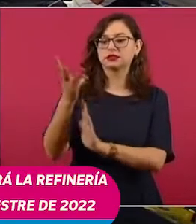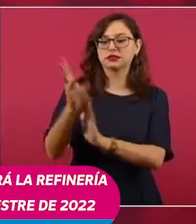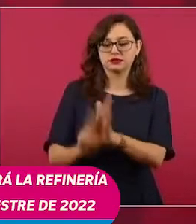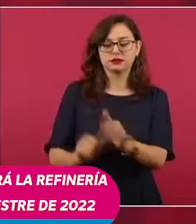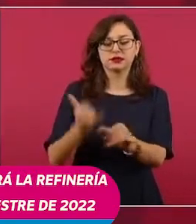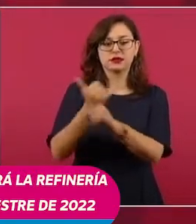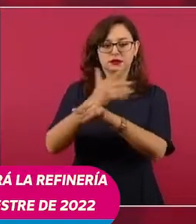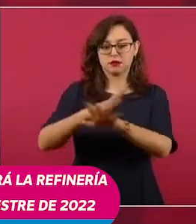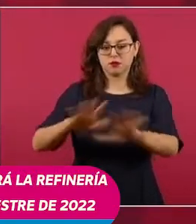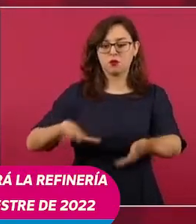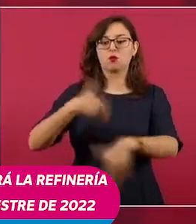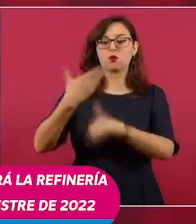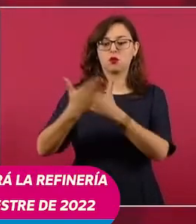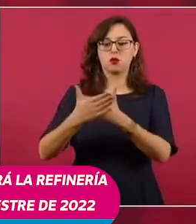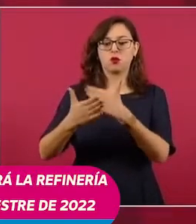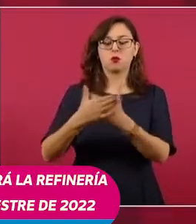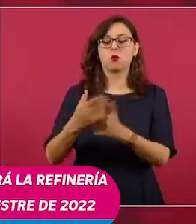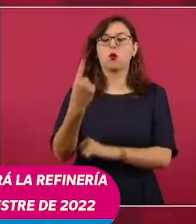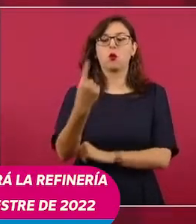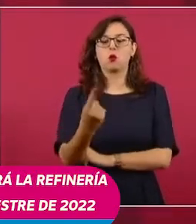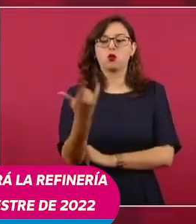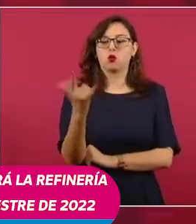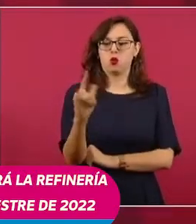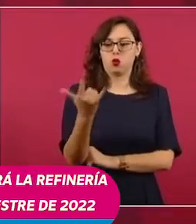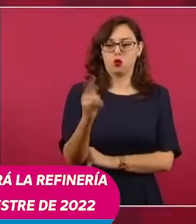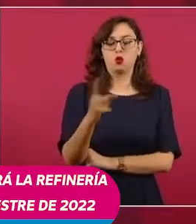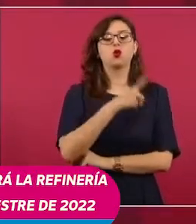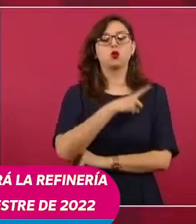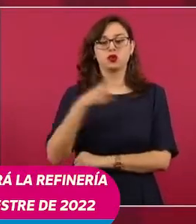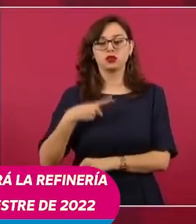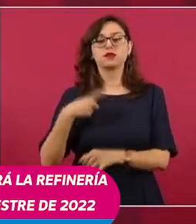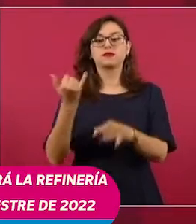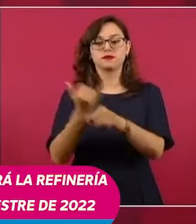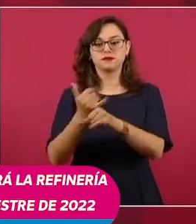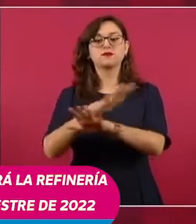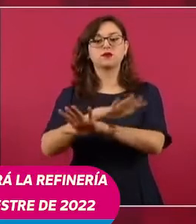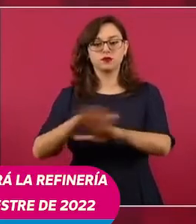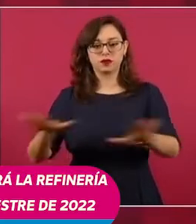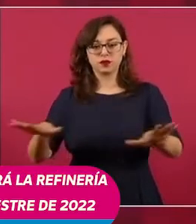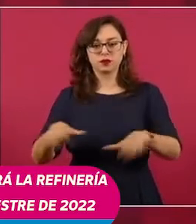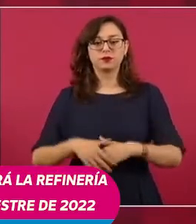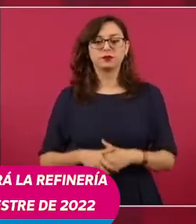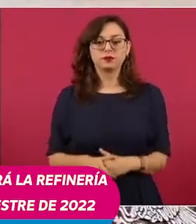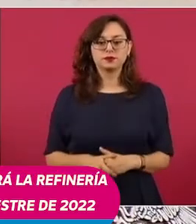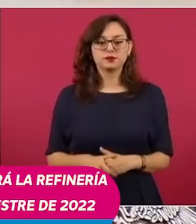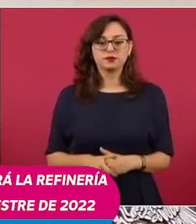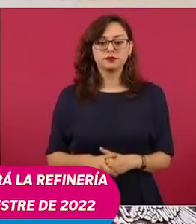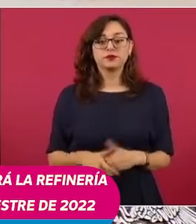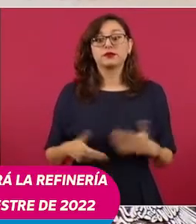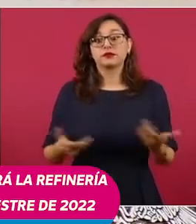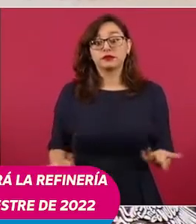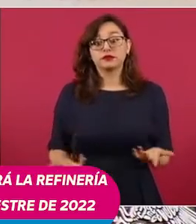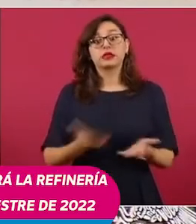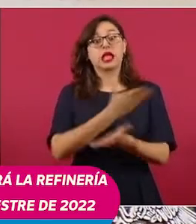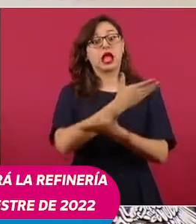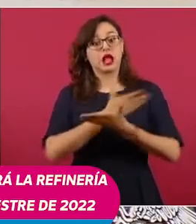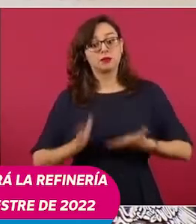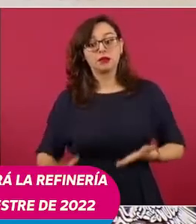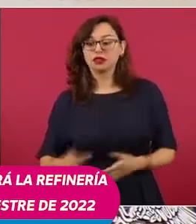ya corresponde. Y el día primero, además, son cuatro años